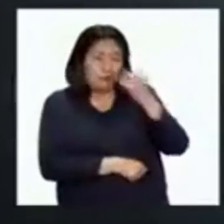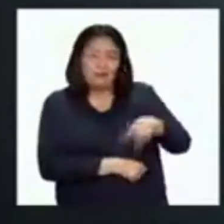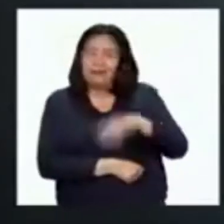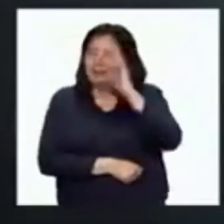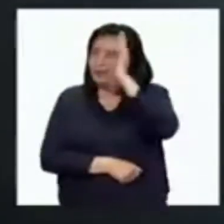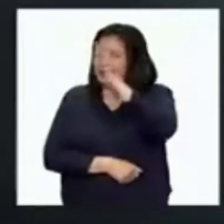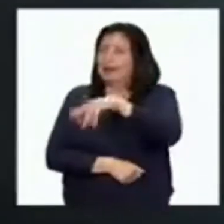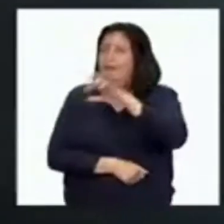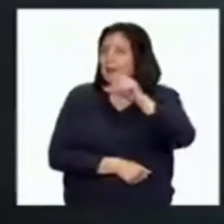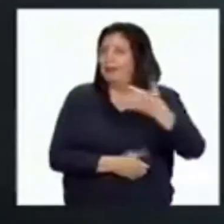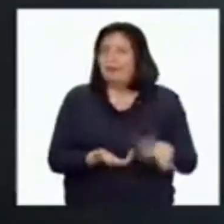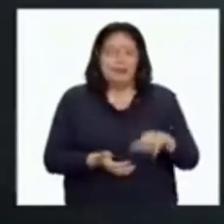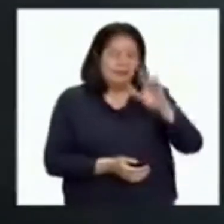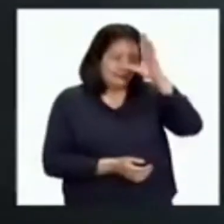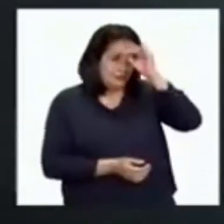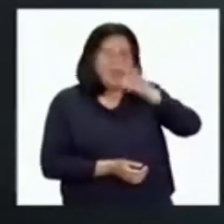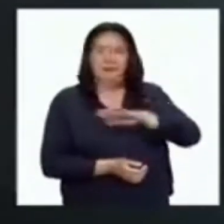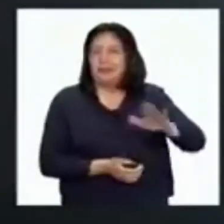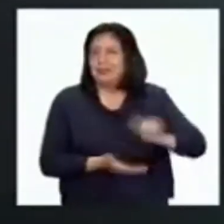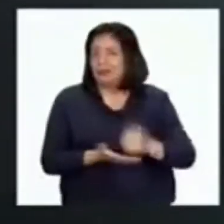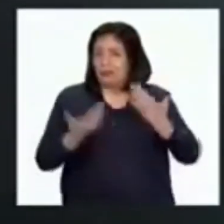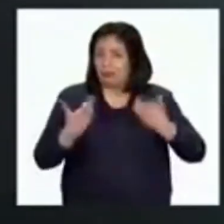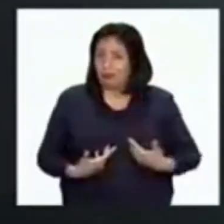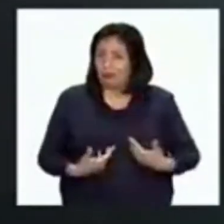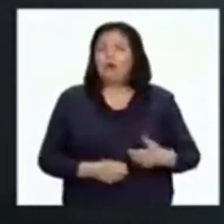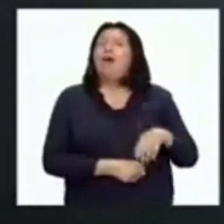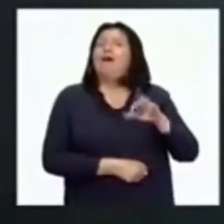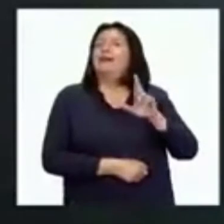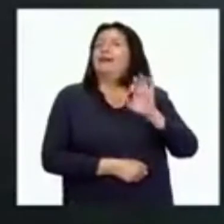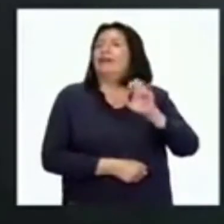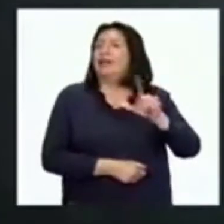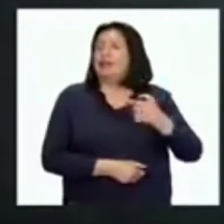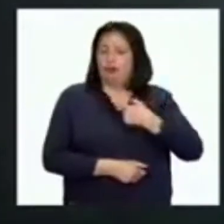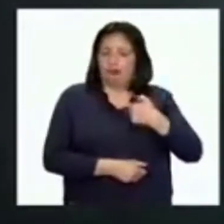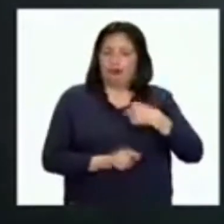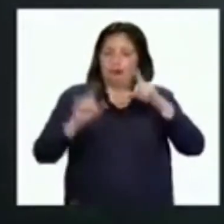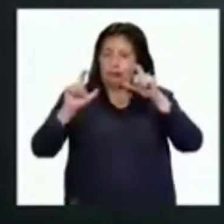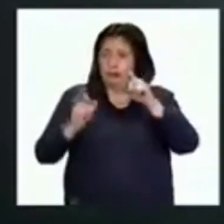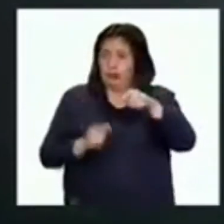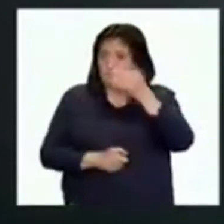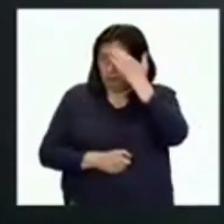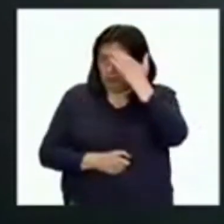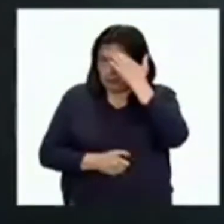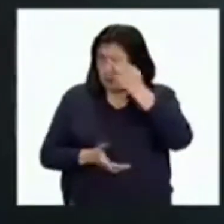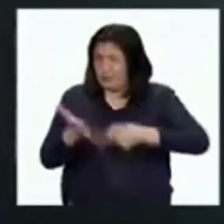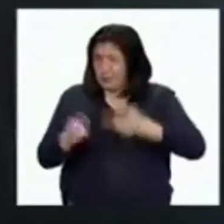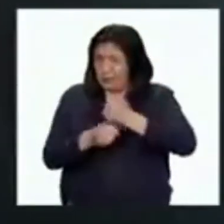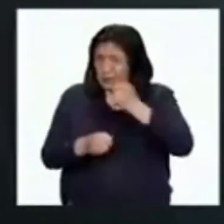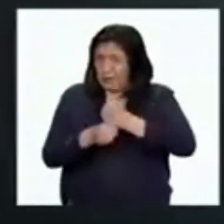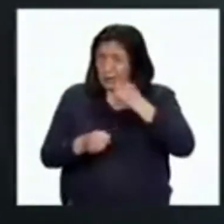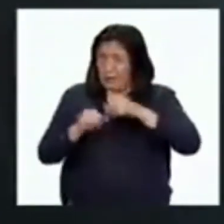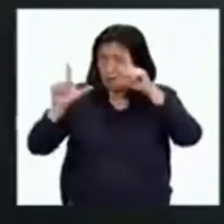Hola, chicas y chicos de Aprendo en Casa. Mi nombre es Rafael Iliarte y soy un fotógrafo. ¿Ustedes saben a lo que se dedica un fotógrafo?